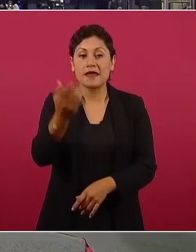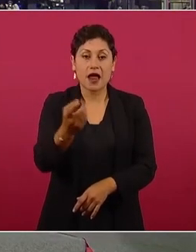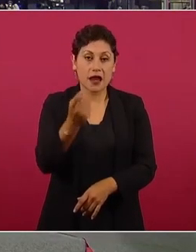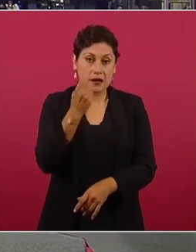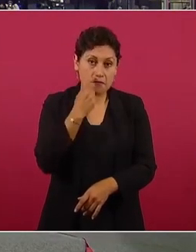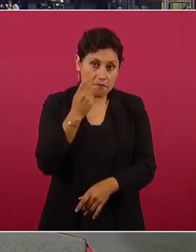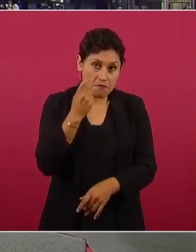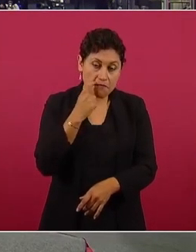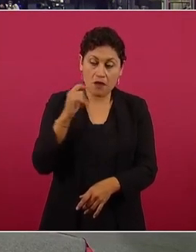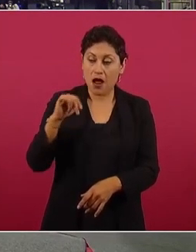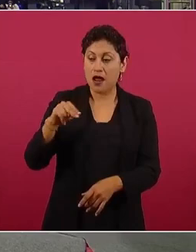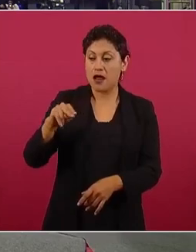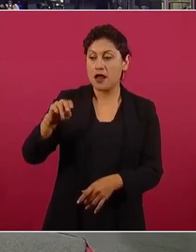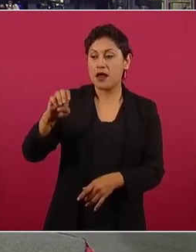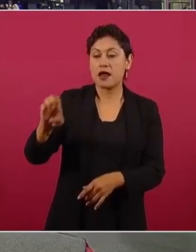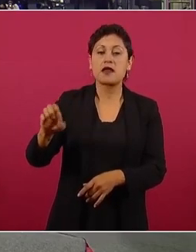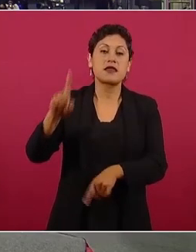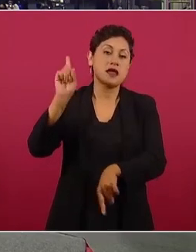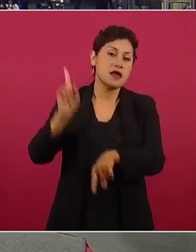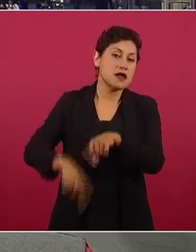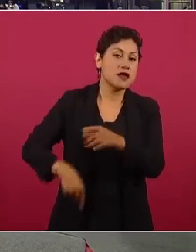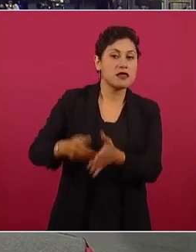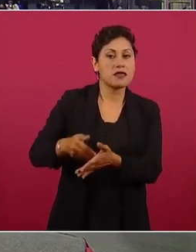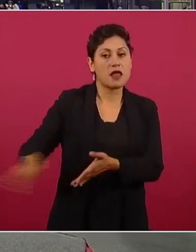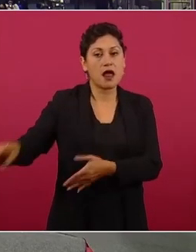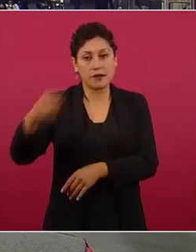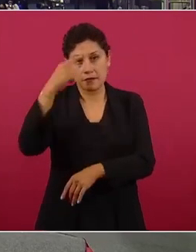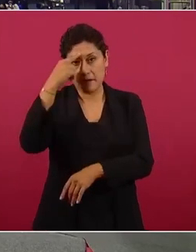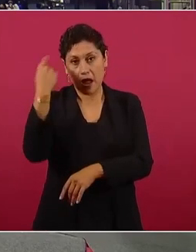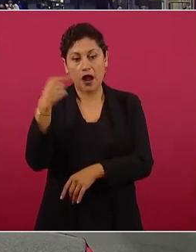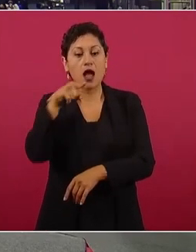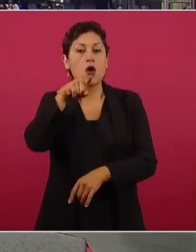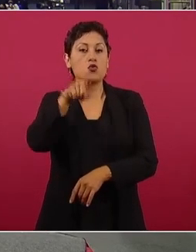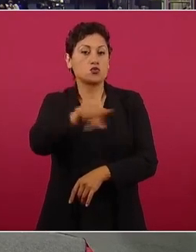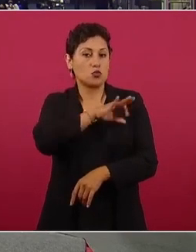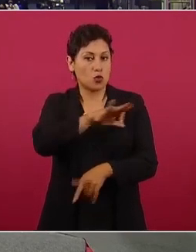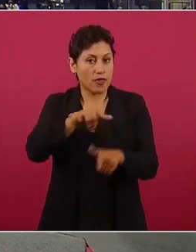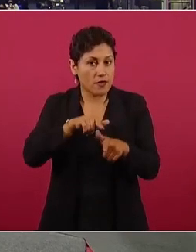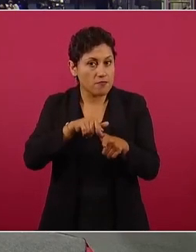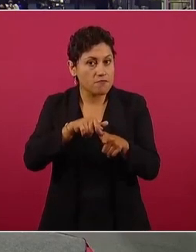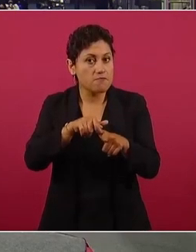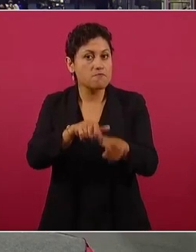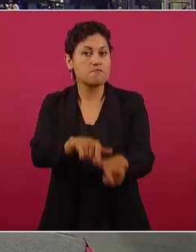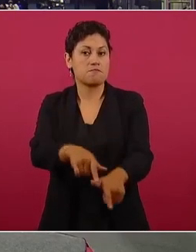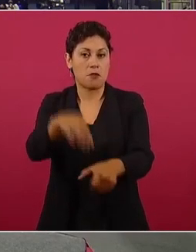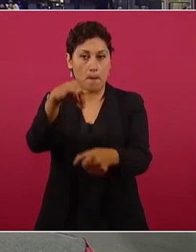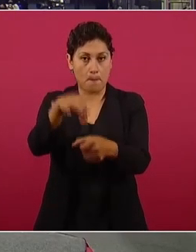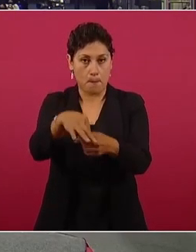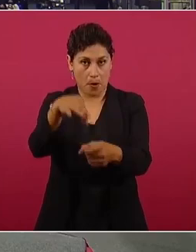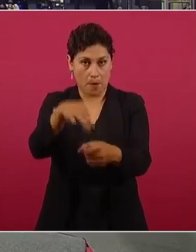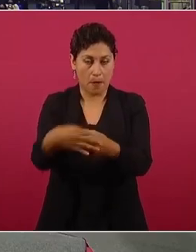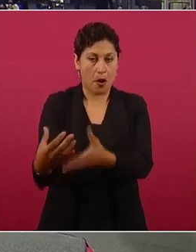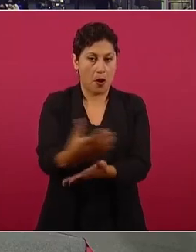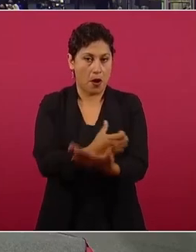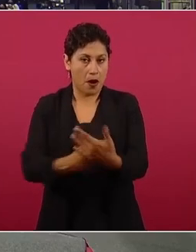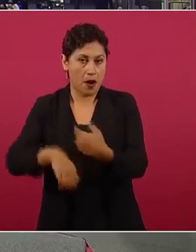INE para poder perpetuarse y para poder ganar elecciones en el 2024.